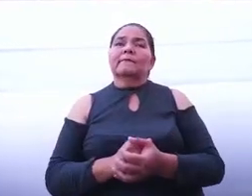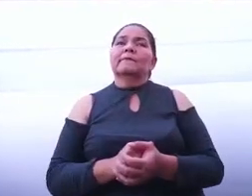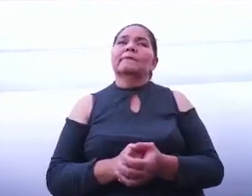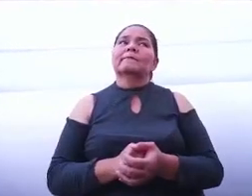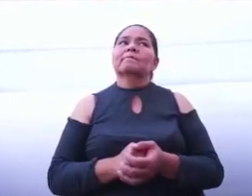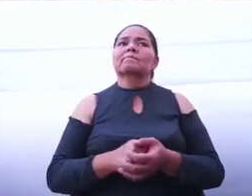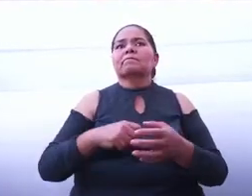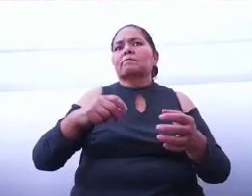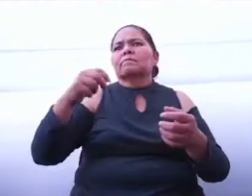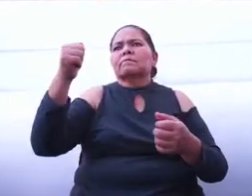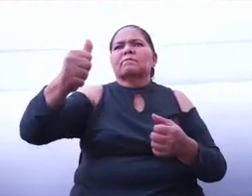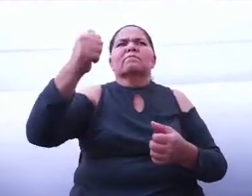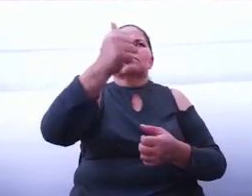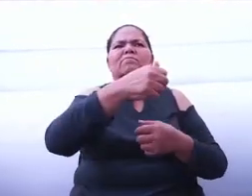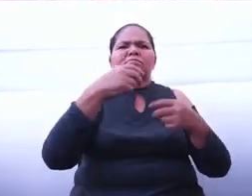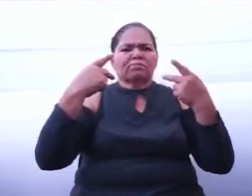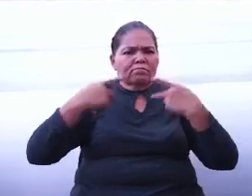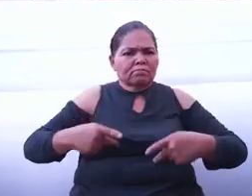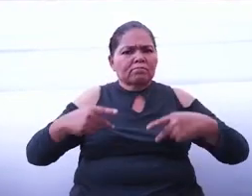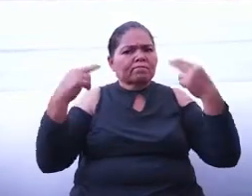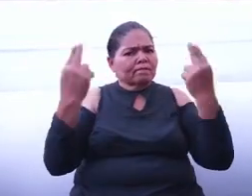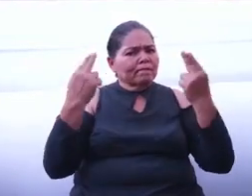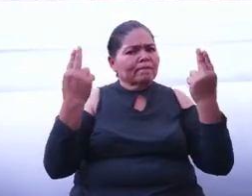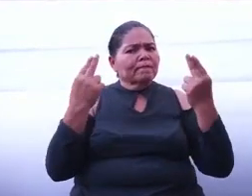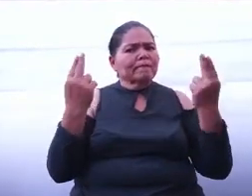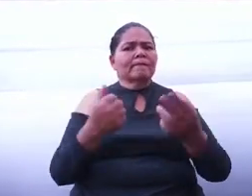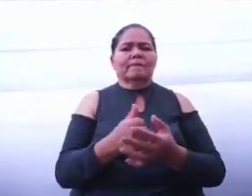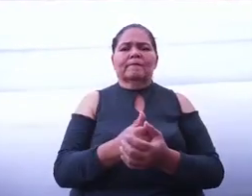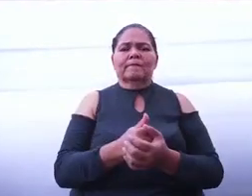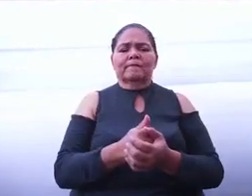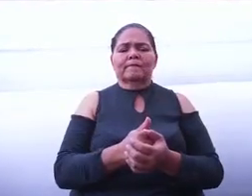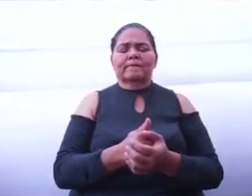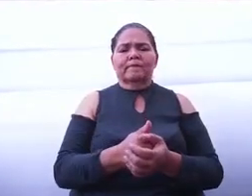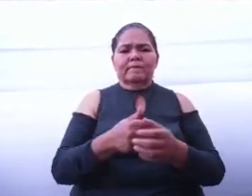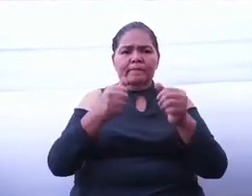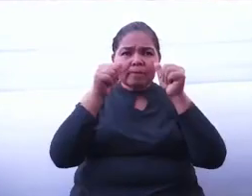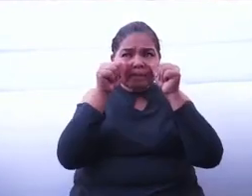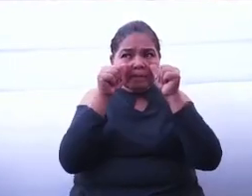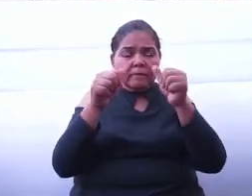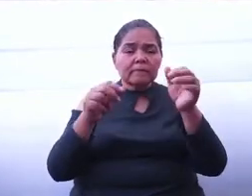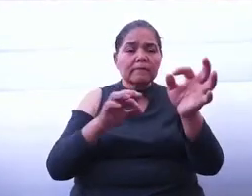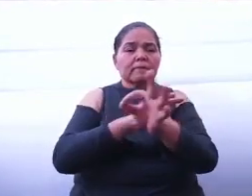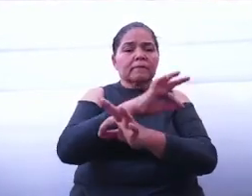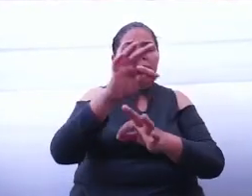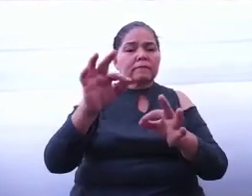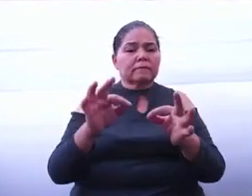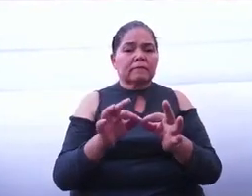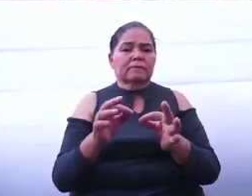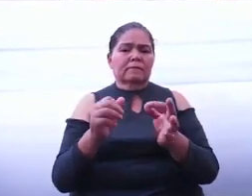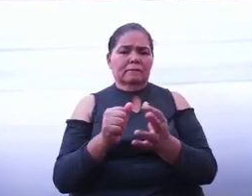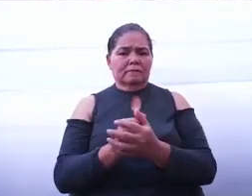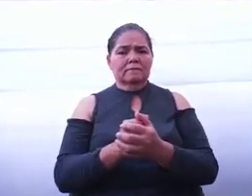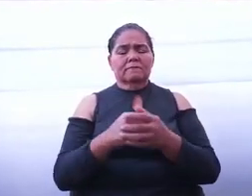que la gente necesita, por el interés de todos y no de unos cuantos.